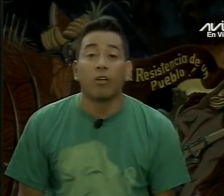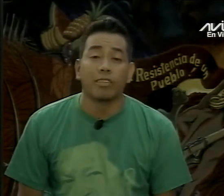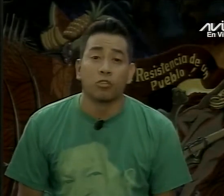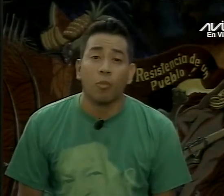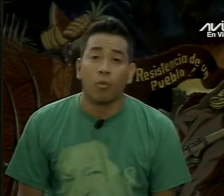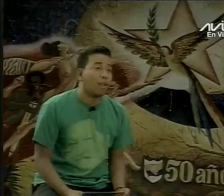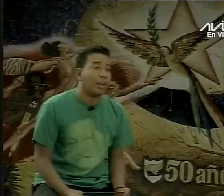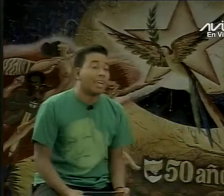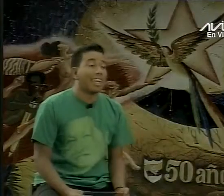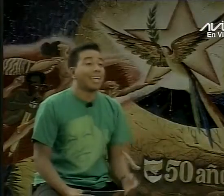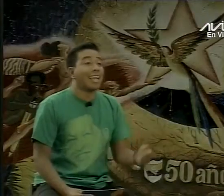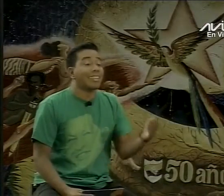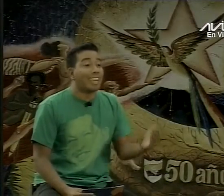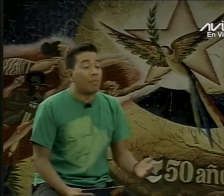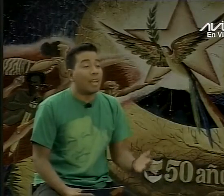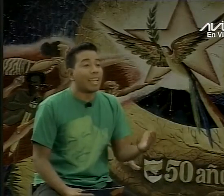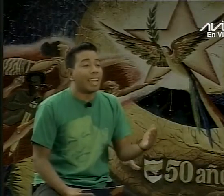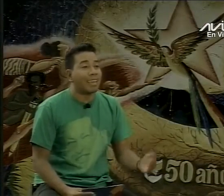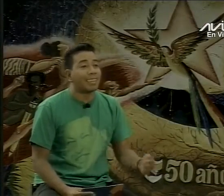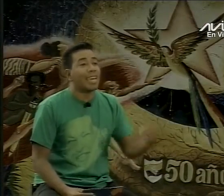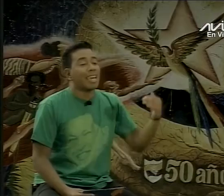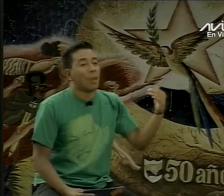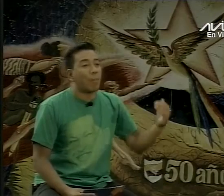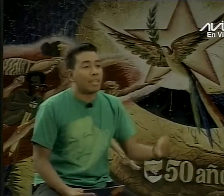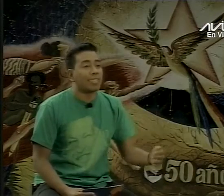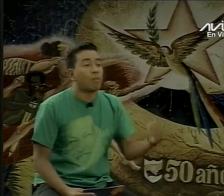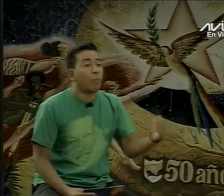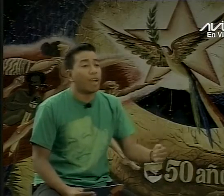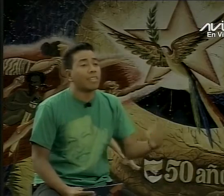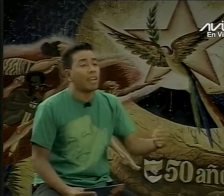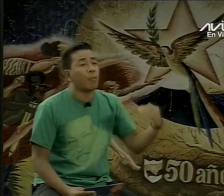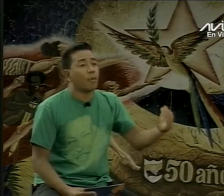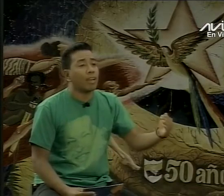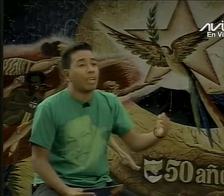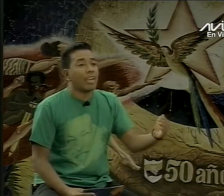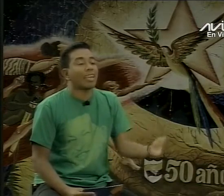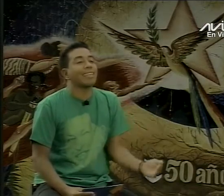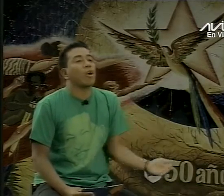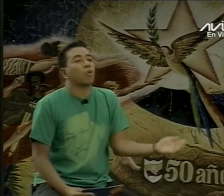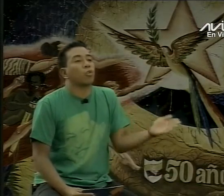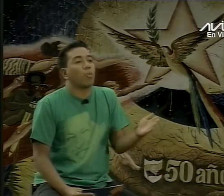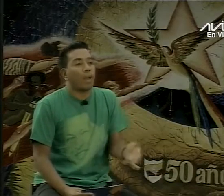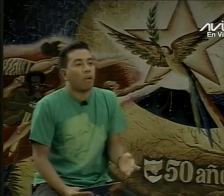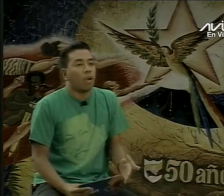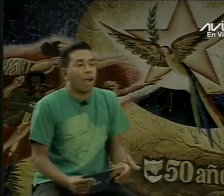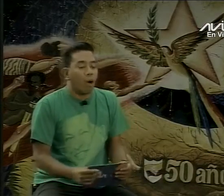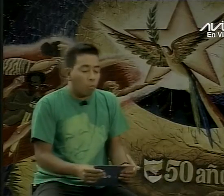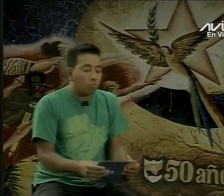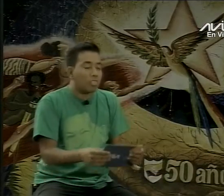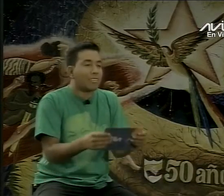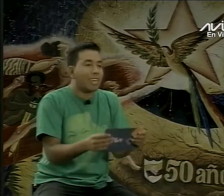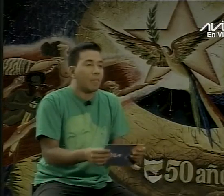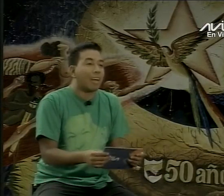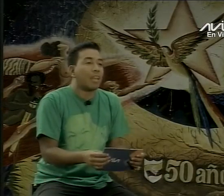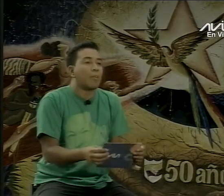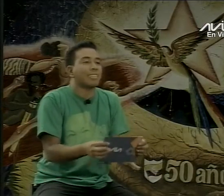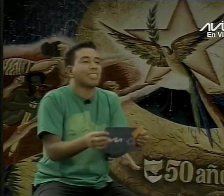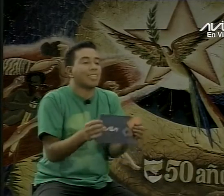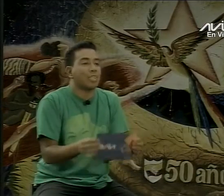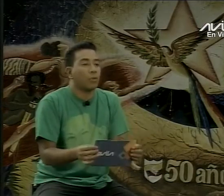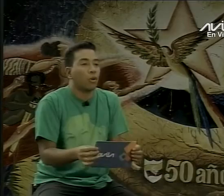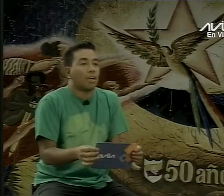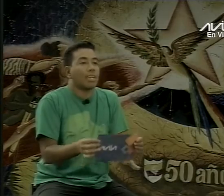es que le temen a la organización popular, es que le temen a que la gente exprese y pueda tener el poder. Es que están acostumbrados a un sistema